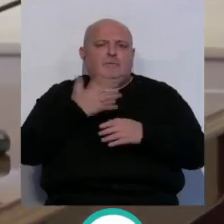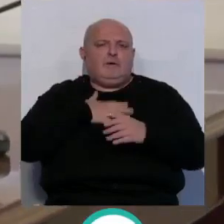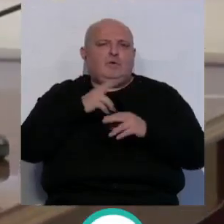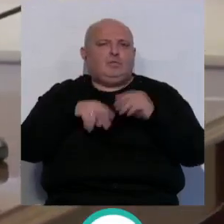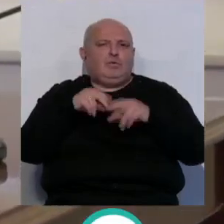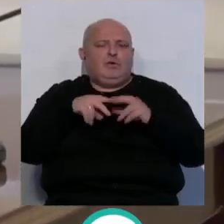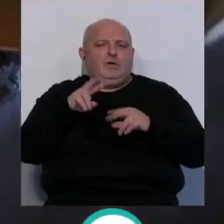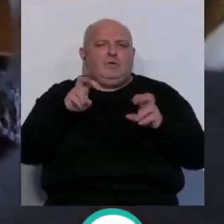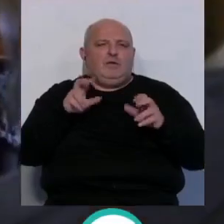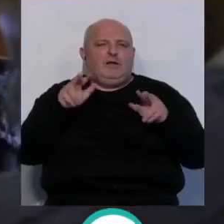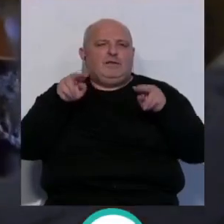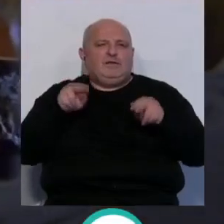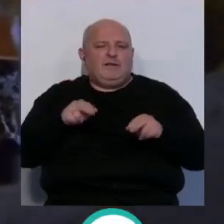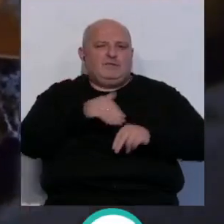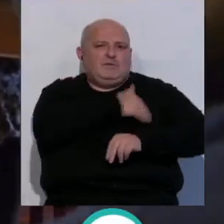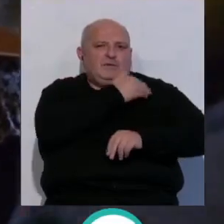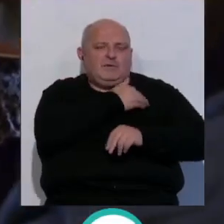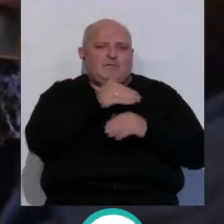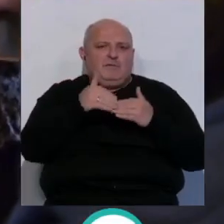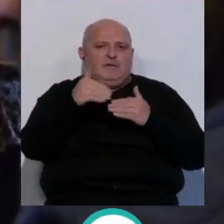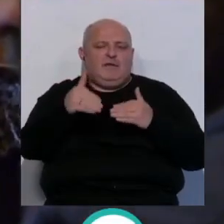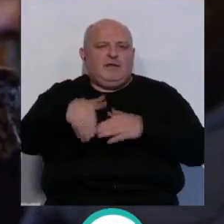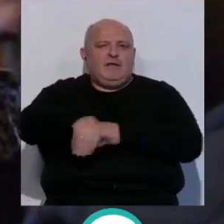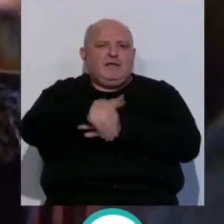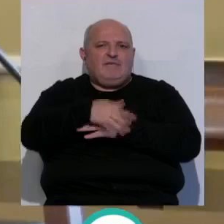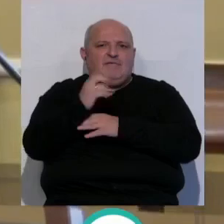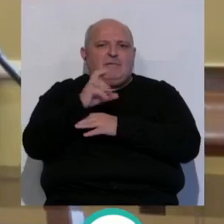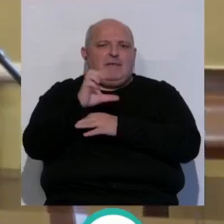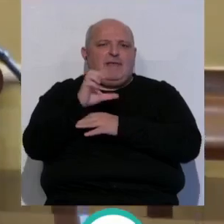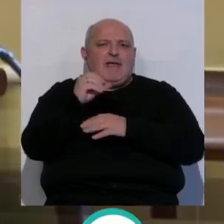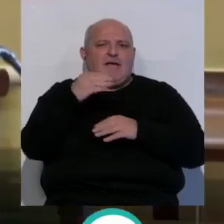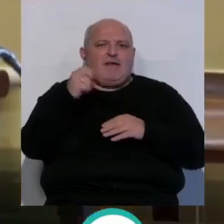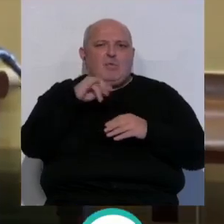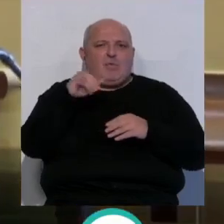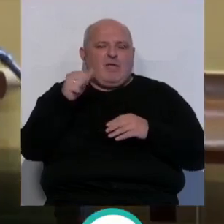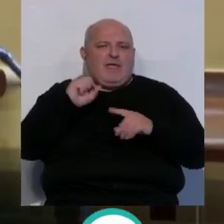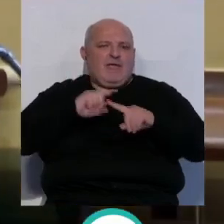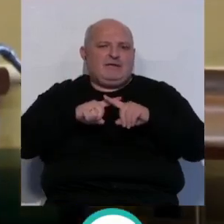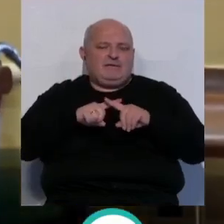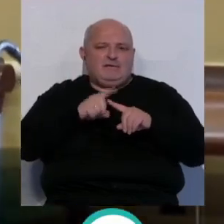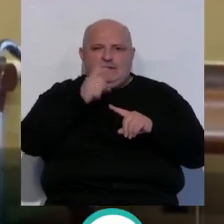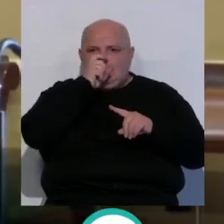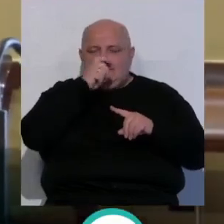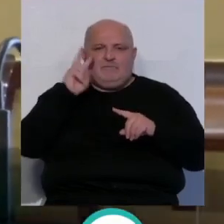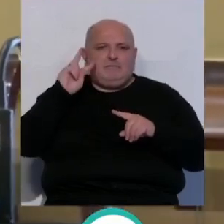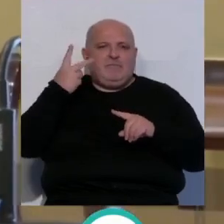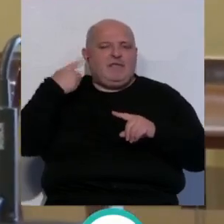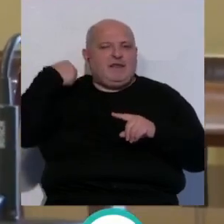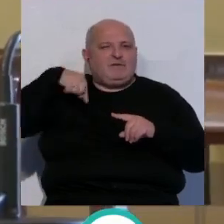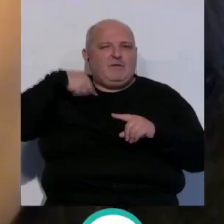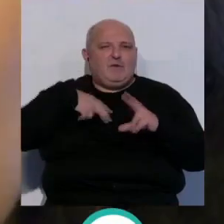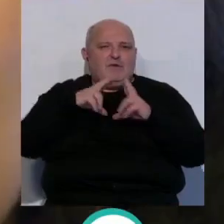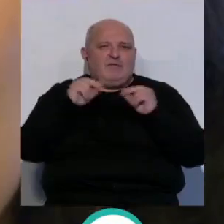construcción de la Residencia de Estudiantes prevista en la calle Felipe Abarzuza, en la antigua sede del Vicerrectorado de la